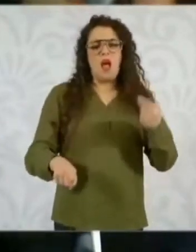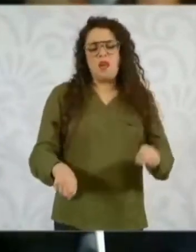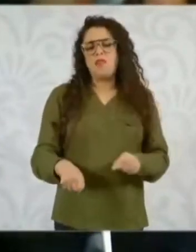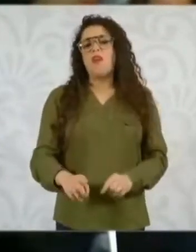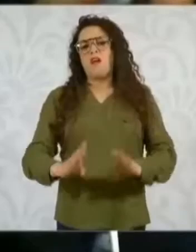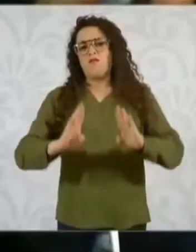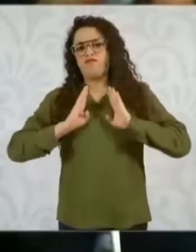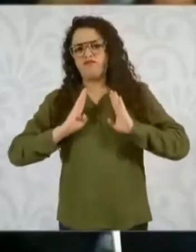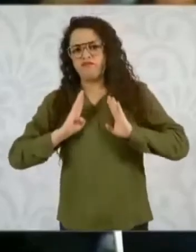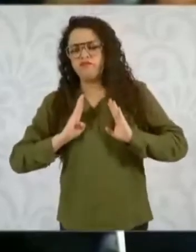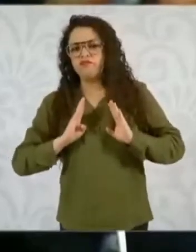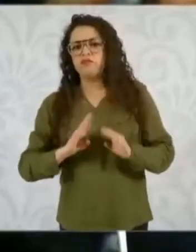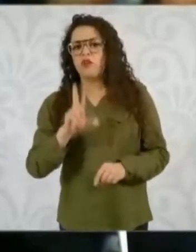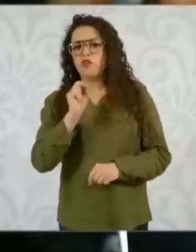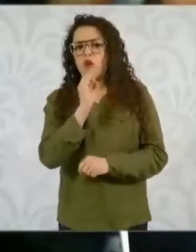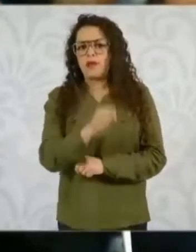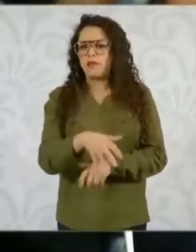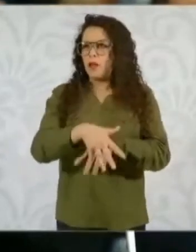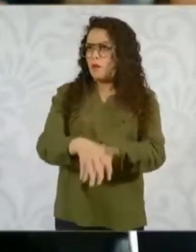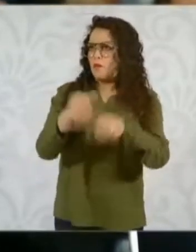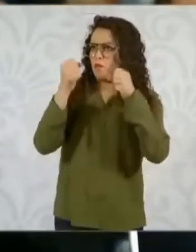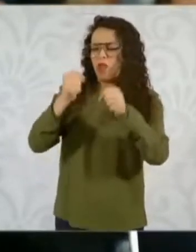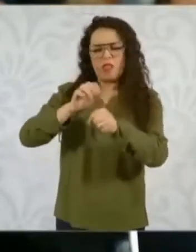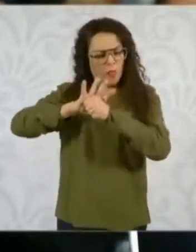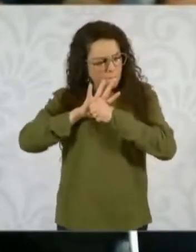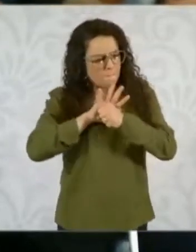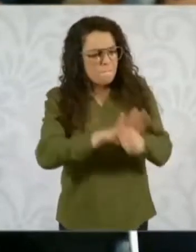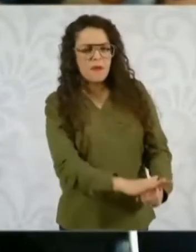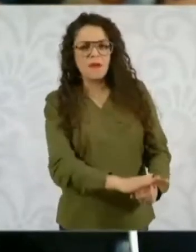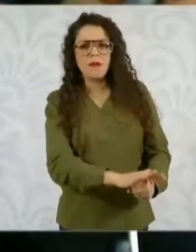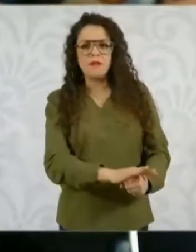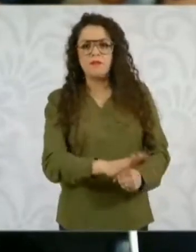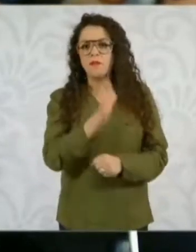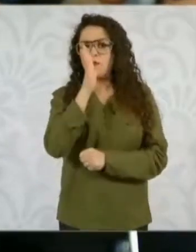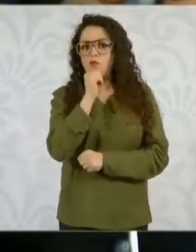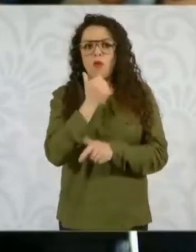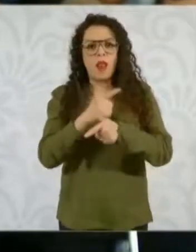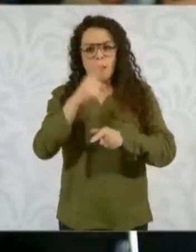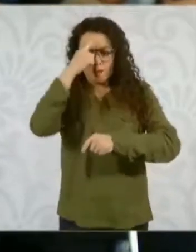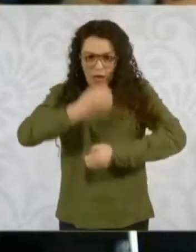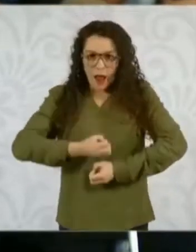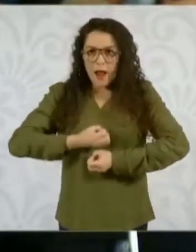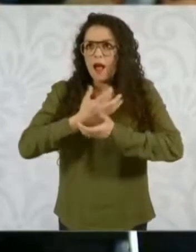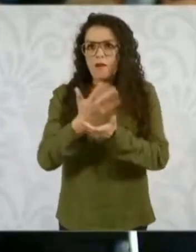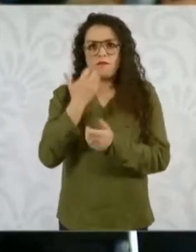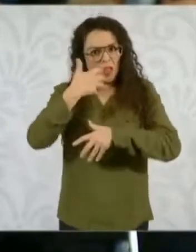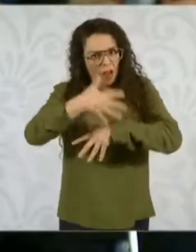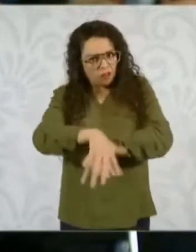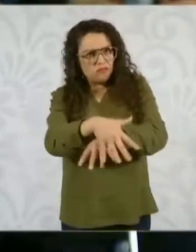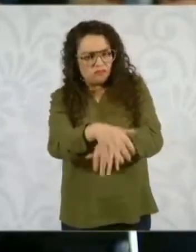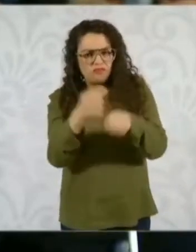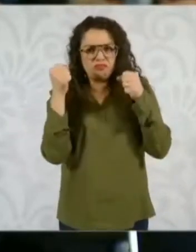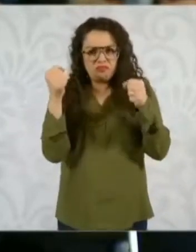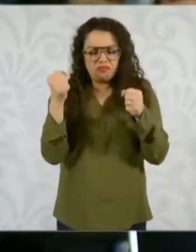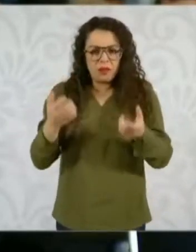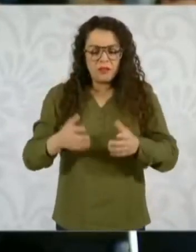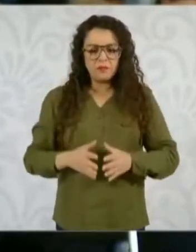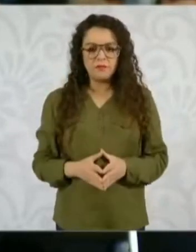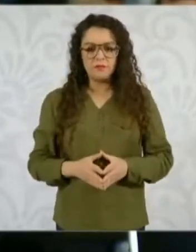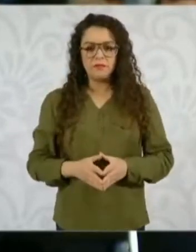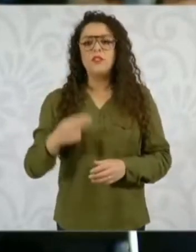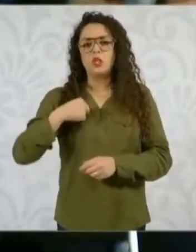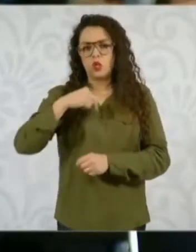reprimir las protestas y la libertad de la manifestación. Sabemos que esto evidentemente no sucederá, pero